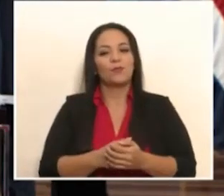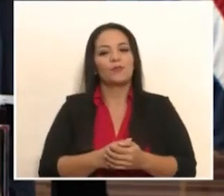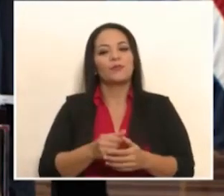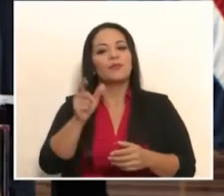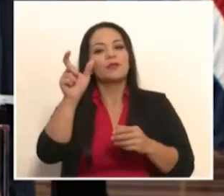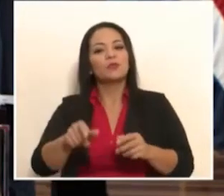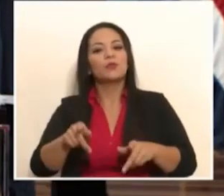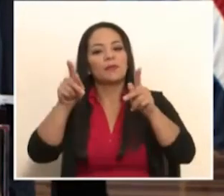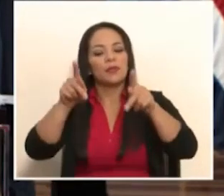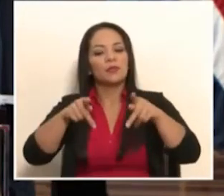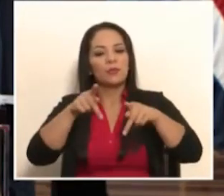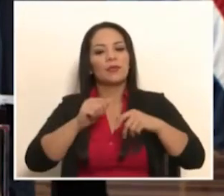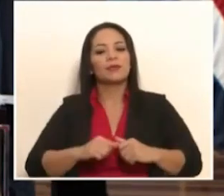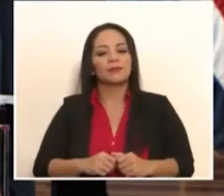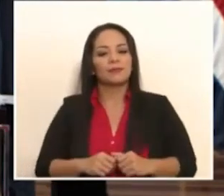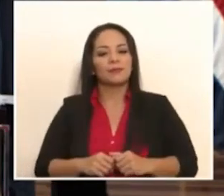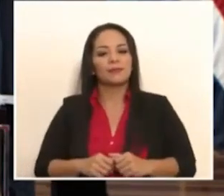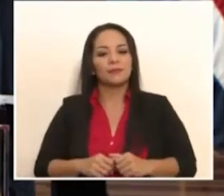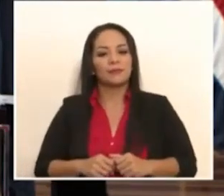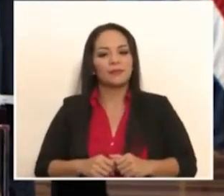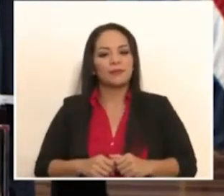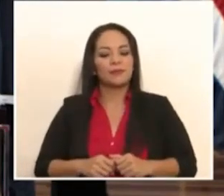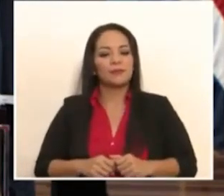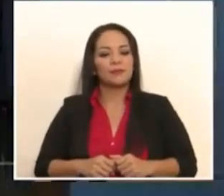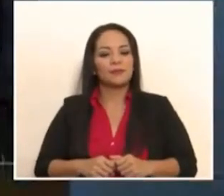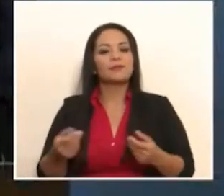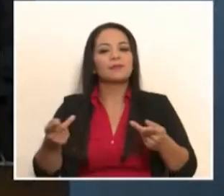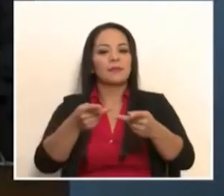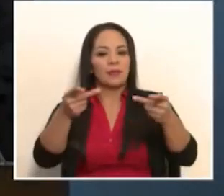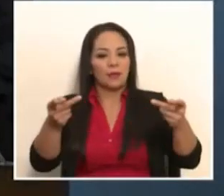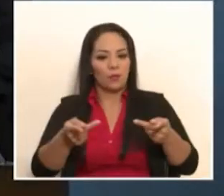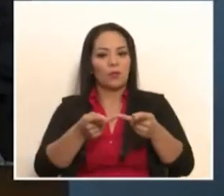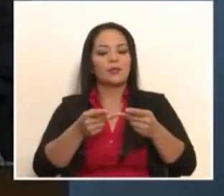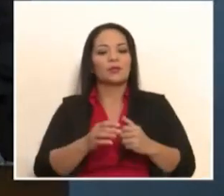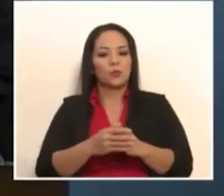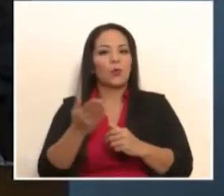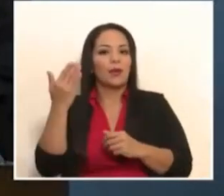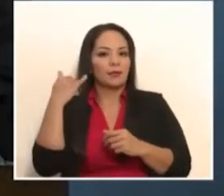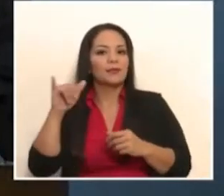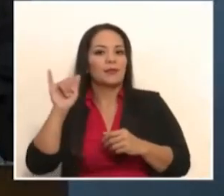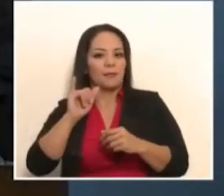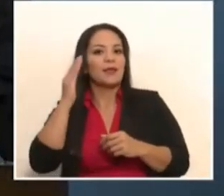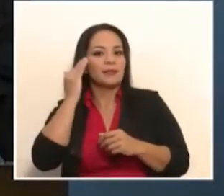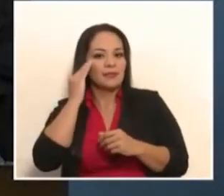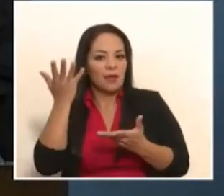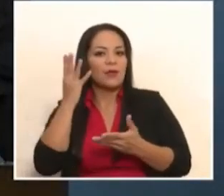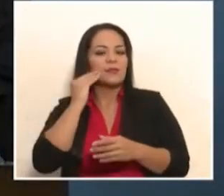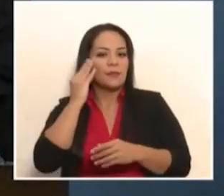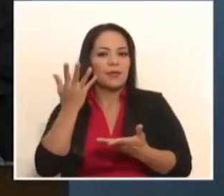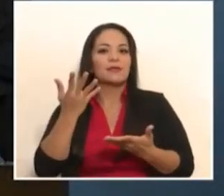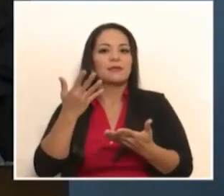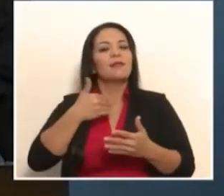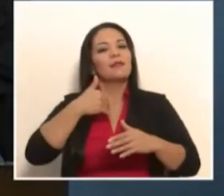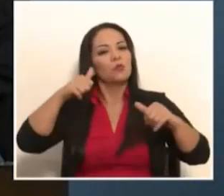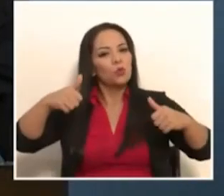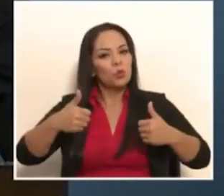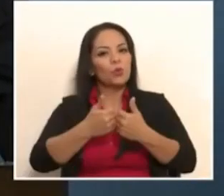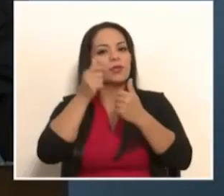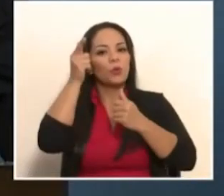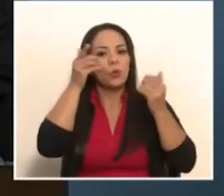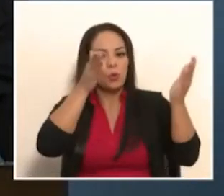persona que estuvo también en el cargo con antelación, lo conoce. Y tenemos todo un reto logístico